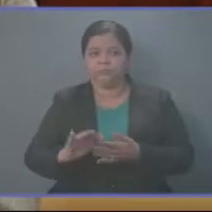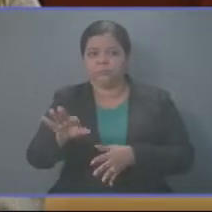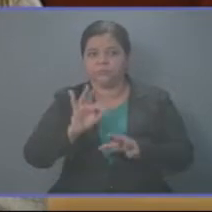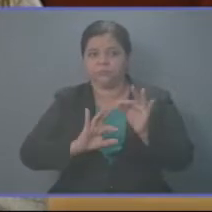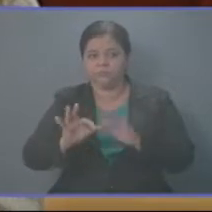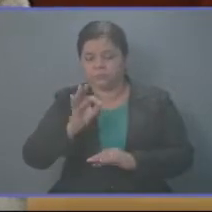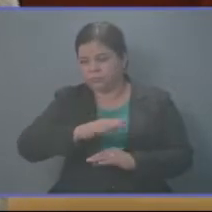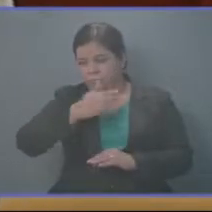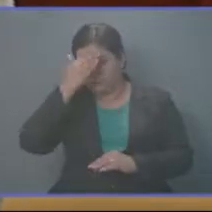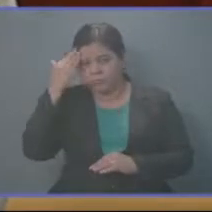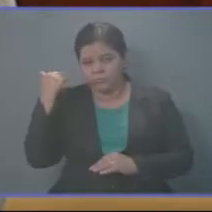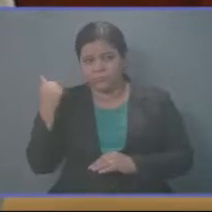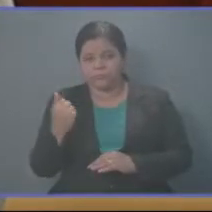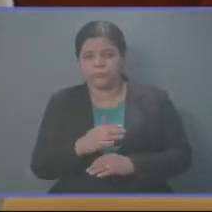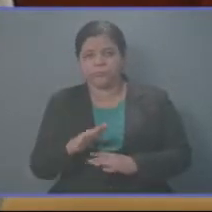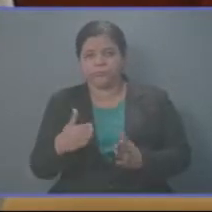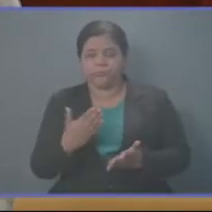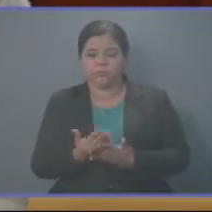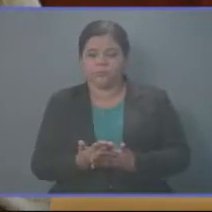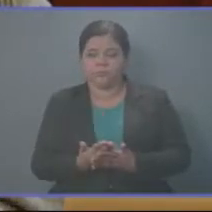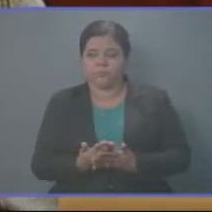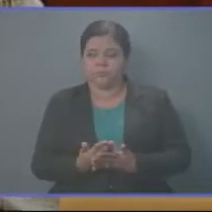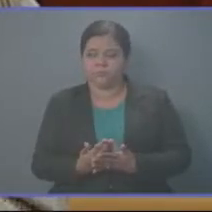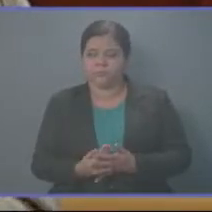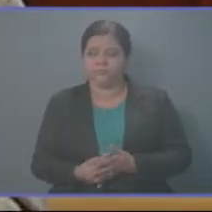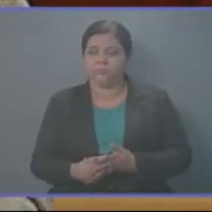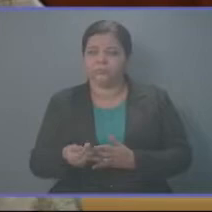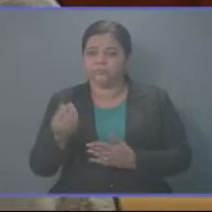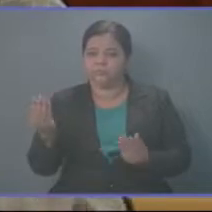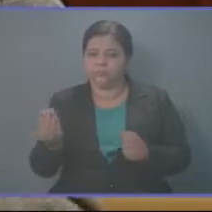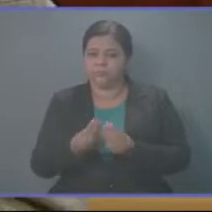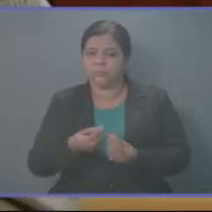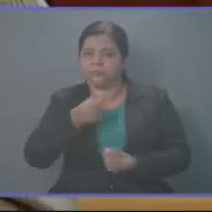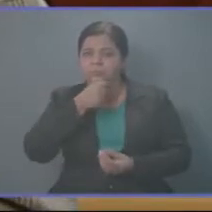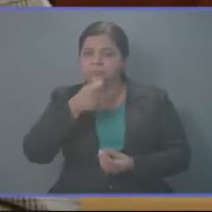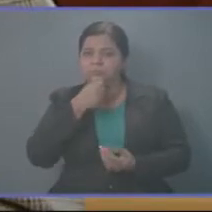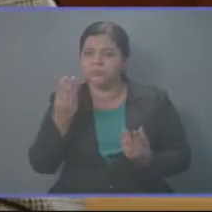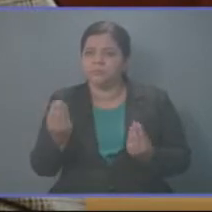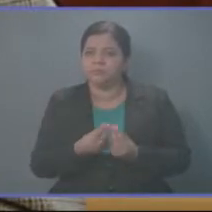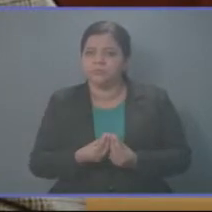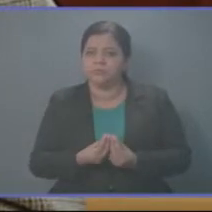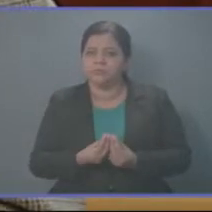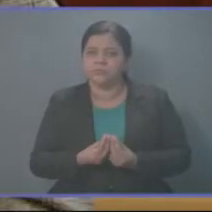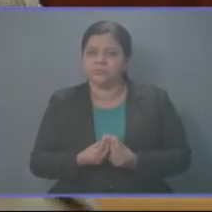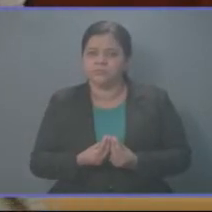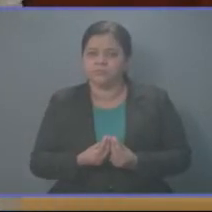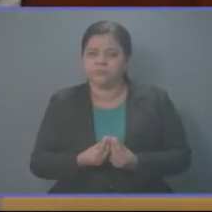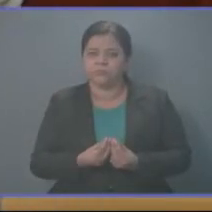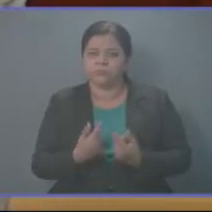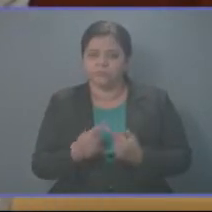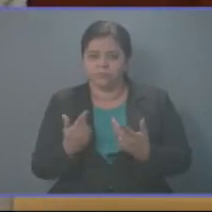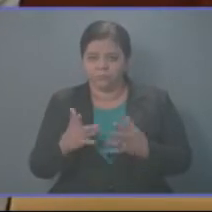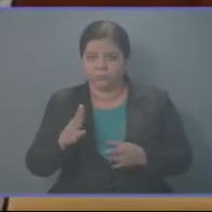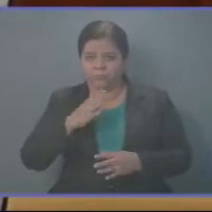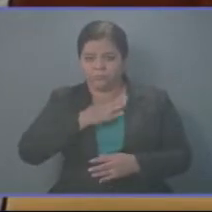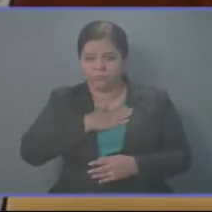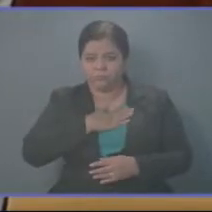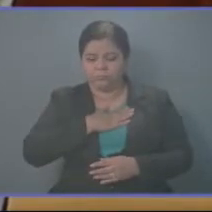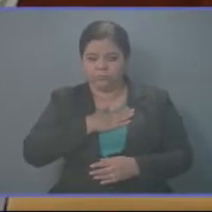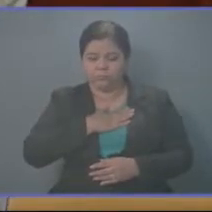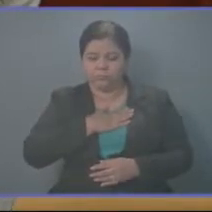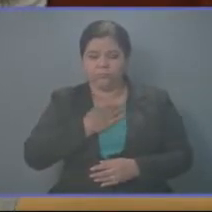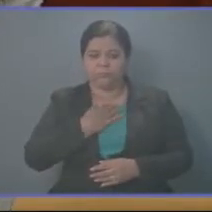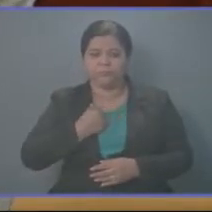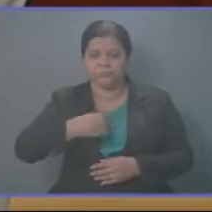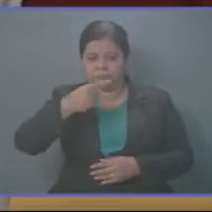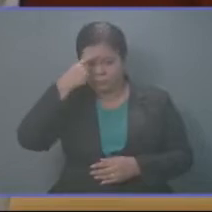de estos pequeños datos. Me recuerdo muy bien que